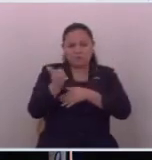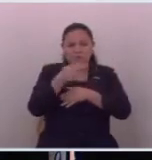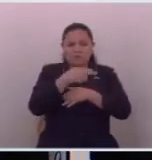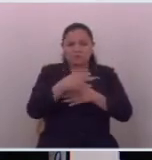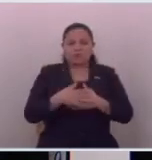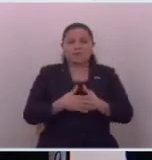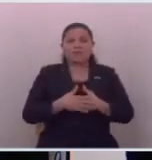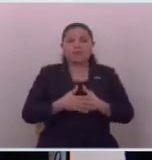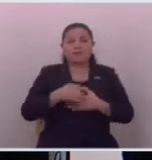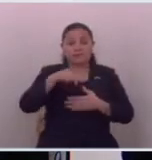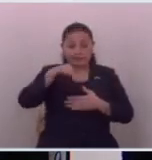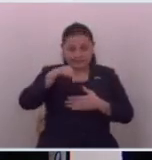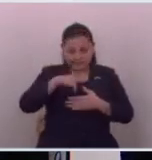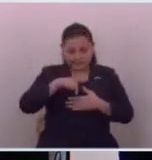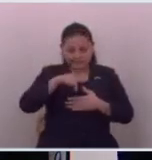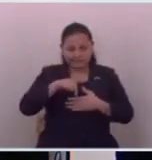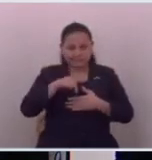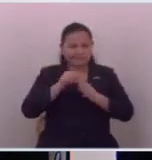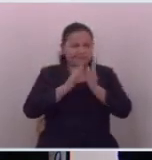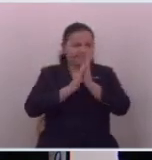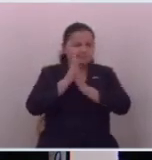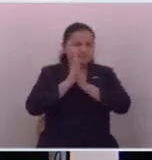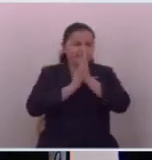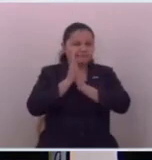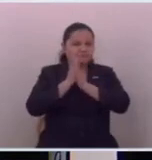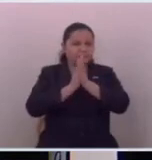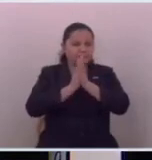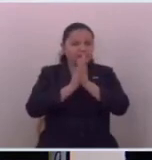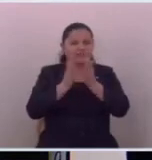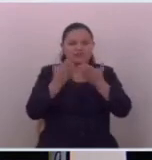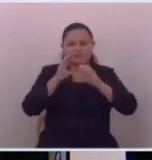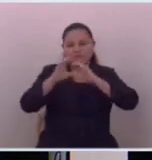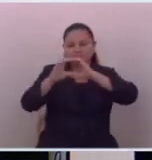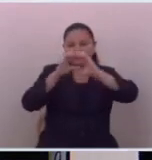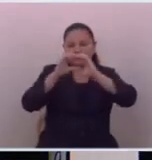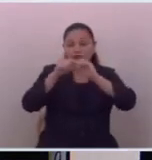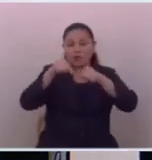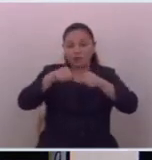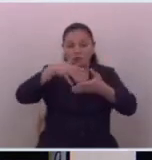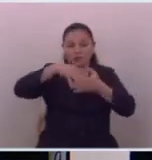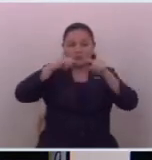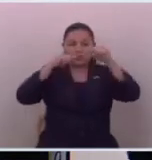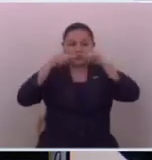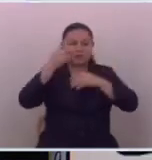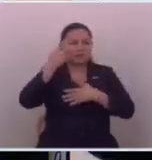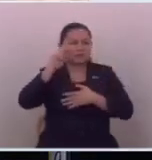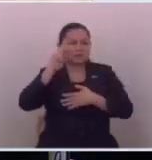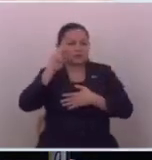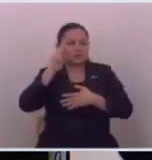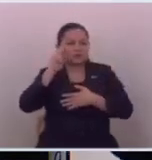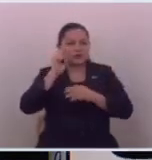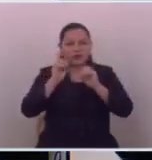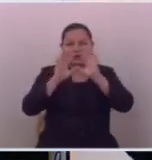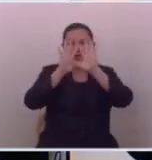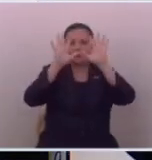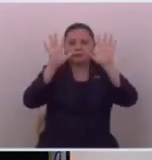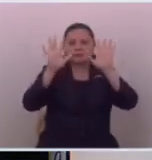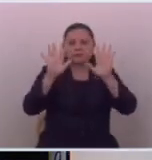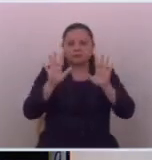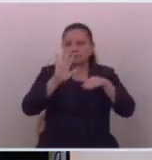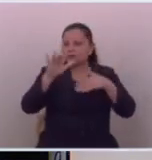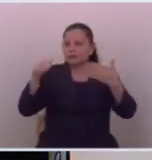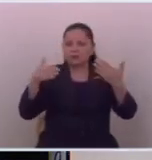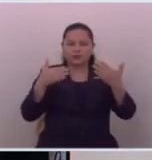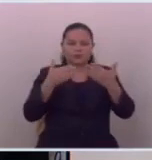y ahora lo interesante es que la comunicación se ha democratizado eso tiene por supuesto como